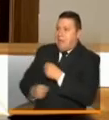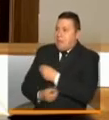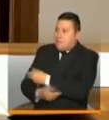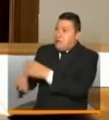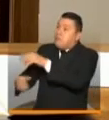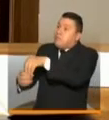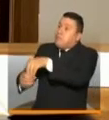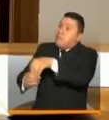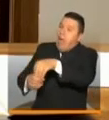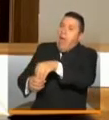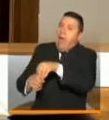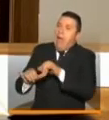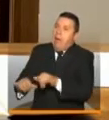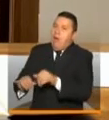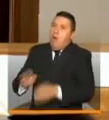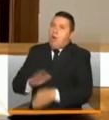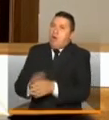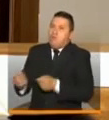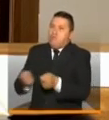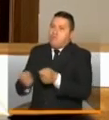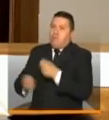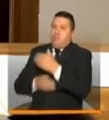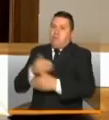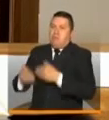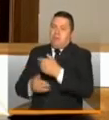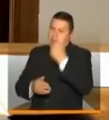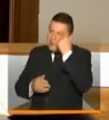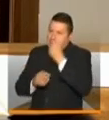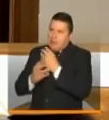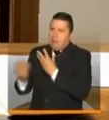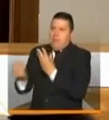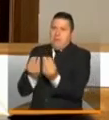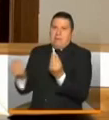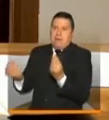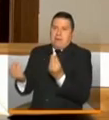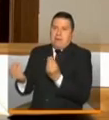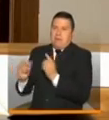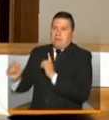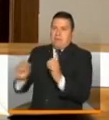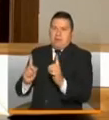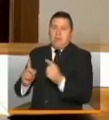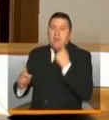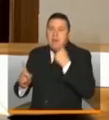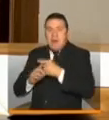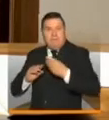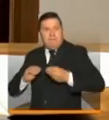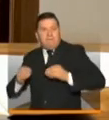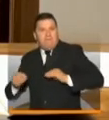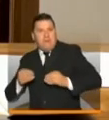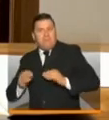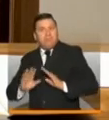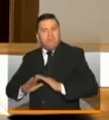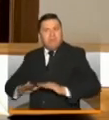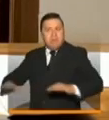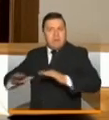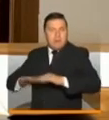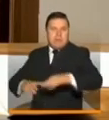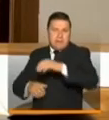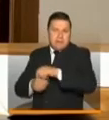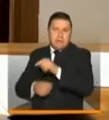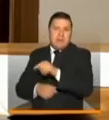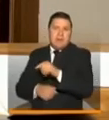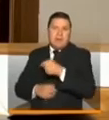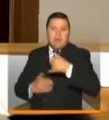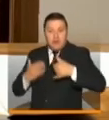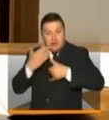hacer que continuemos con todo el proceso de aislamiento, el aislamiento flexible que estamos desarrollando a nivel del